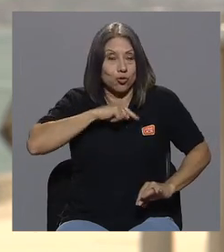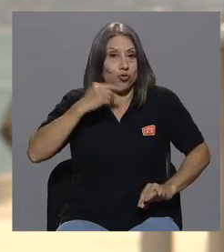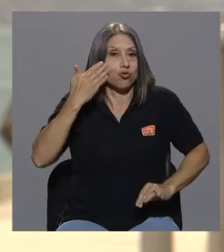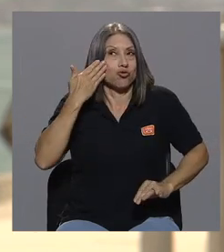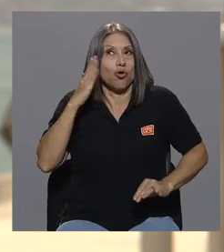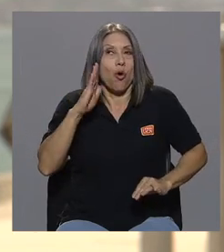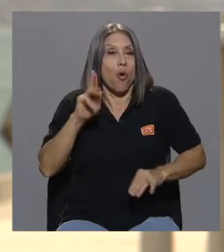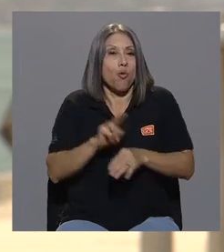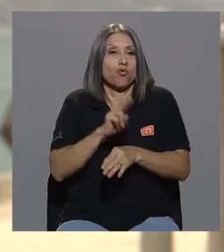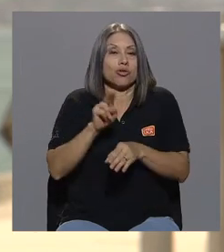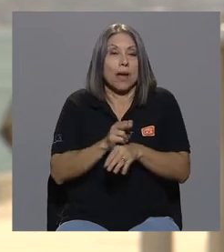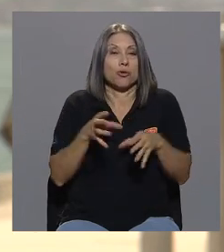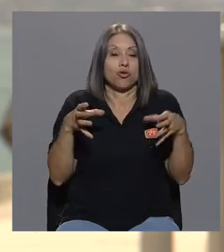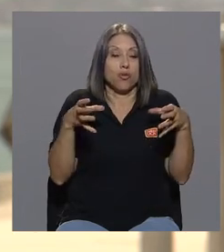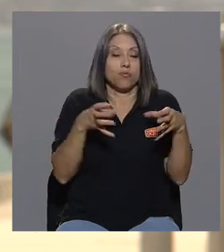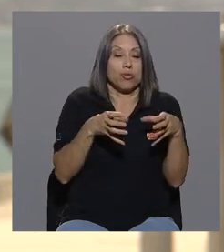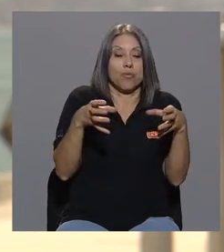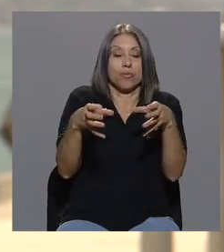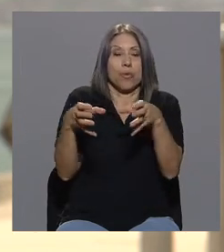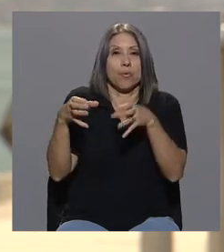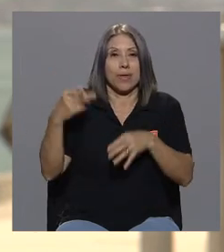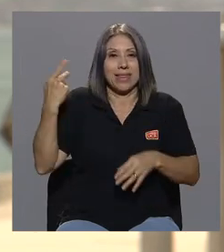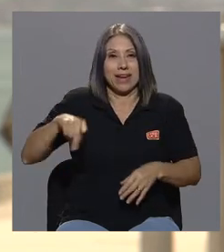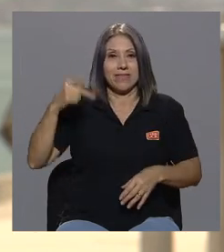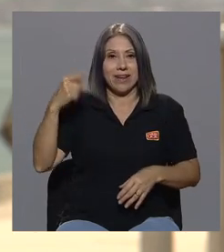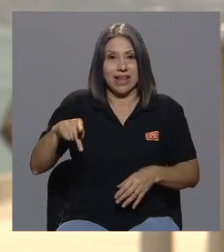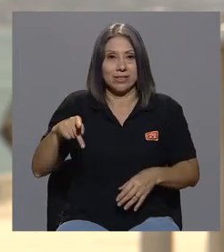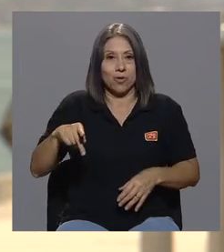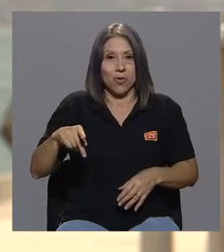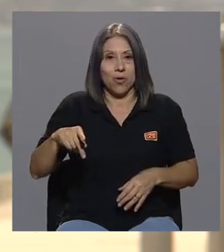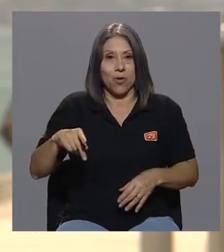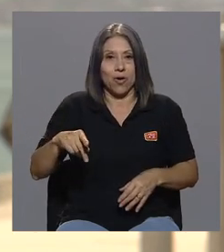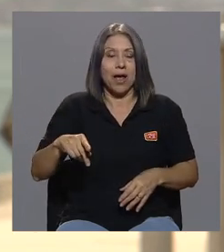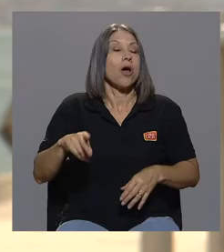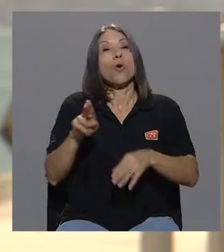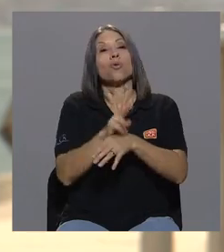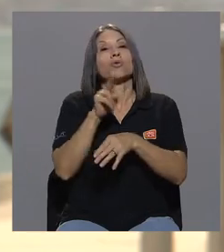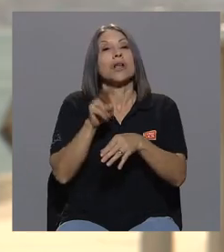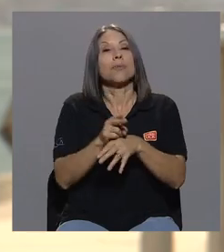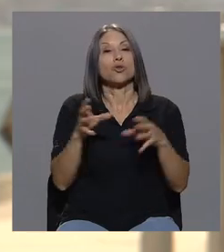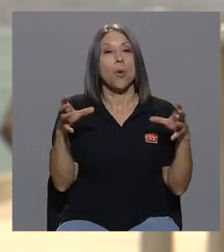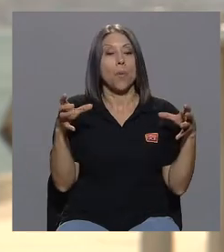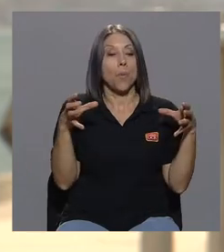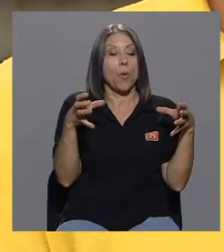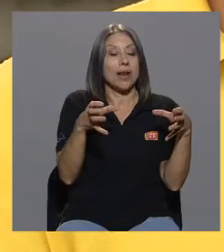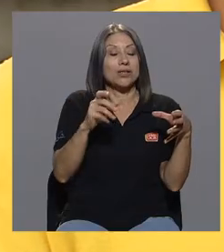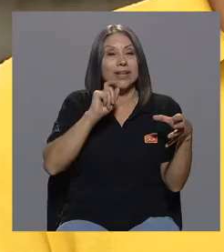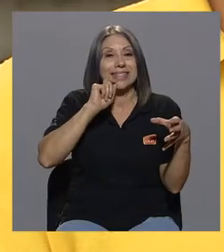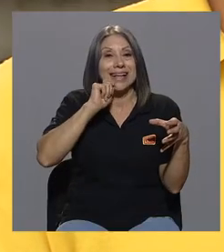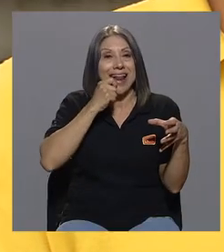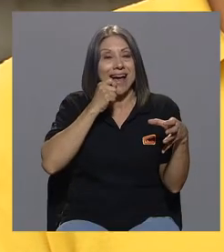manejamos poblaciones clave clave en relación al VIH